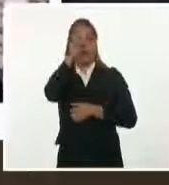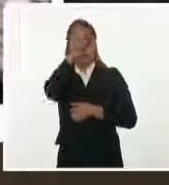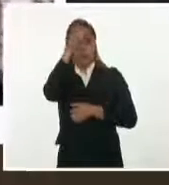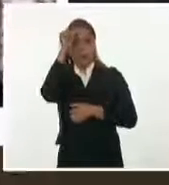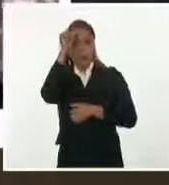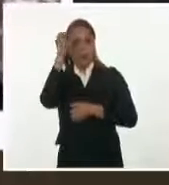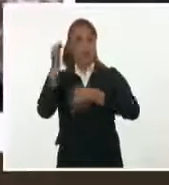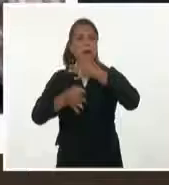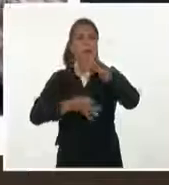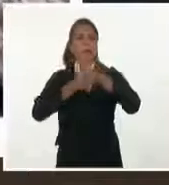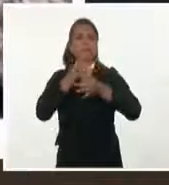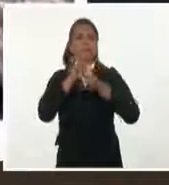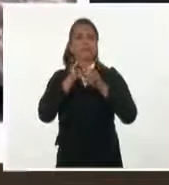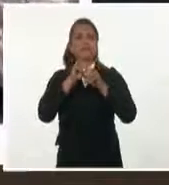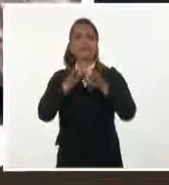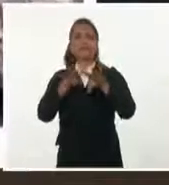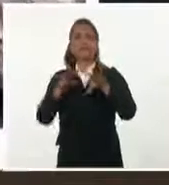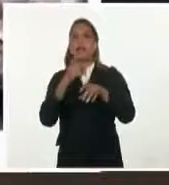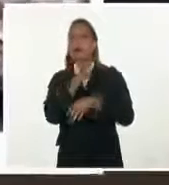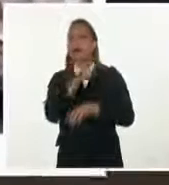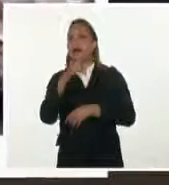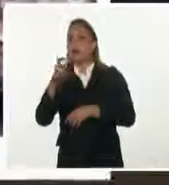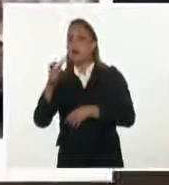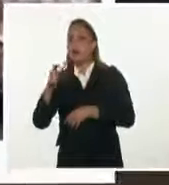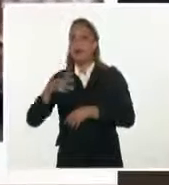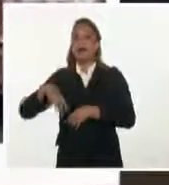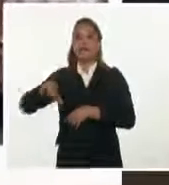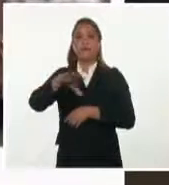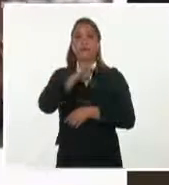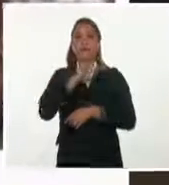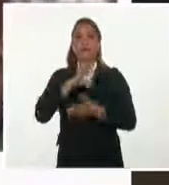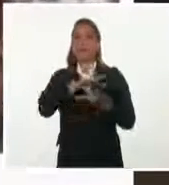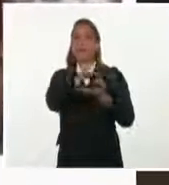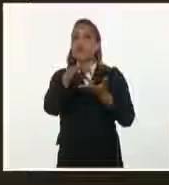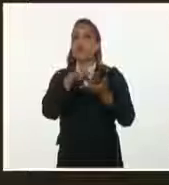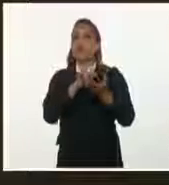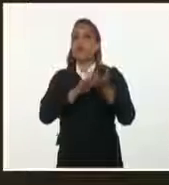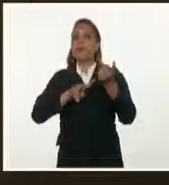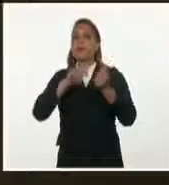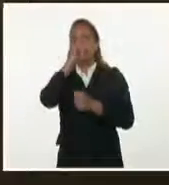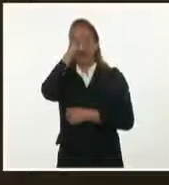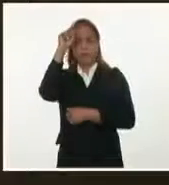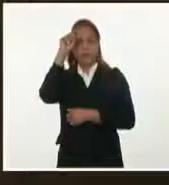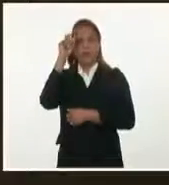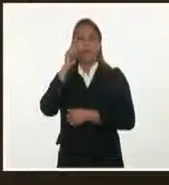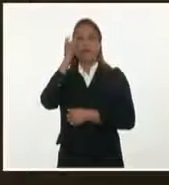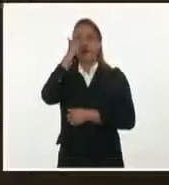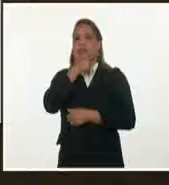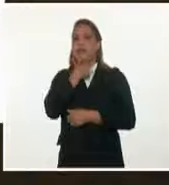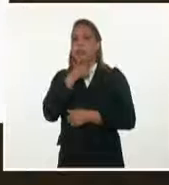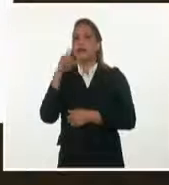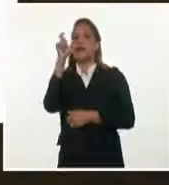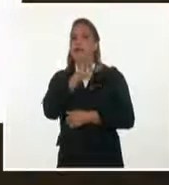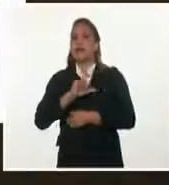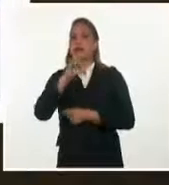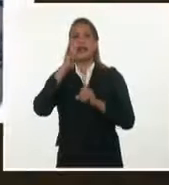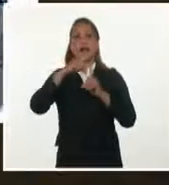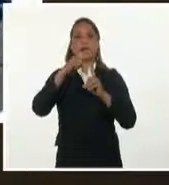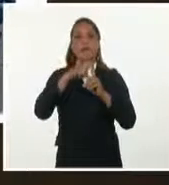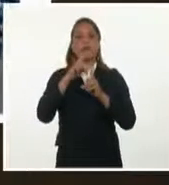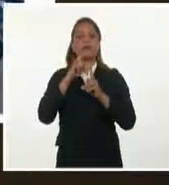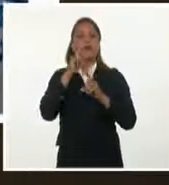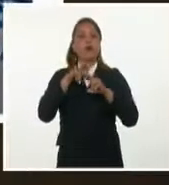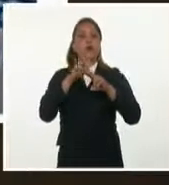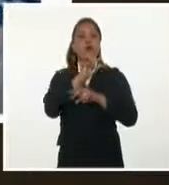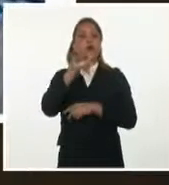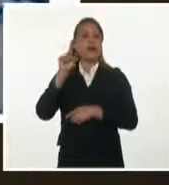logístico del candidato vacunal Abdala a las droguerías de Santiespíritu, Ciego de Ávila, Camagüey, Las Tunas y Holguín, de la